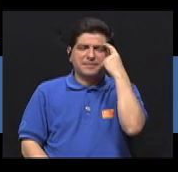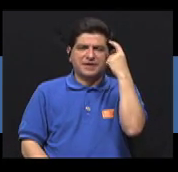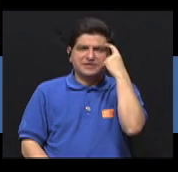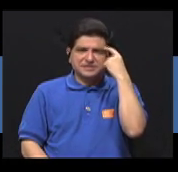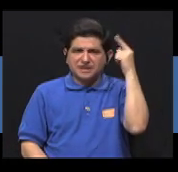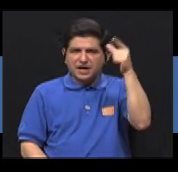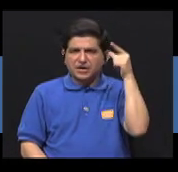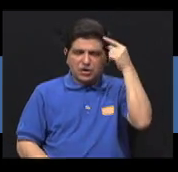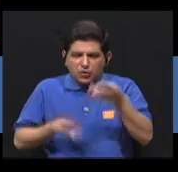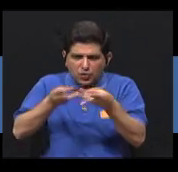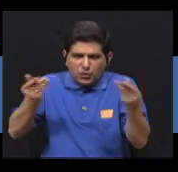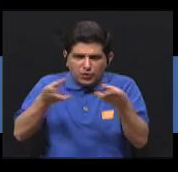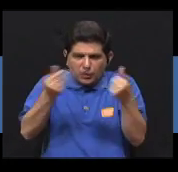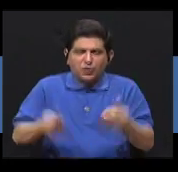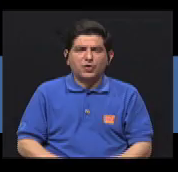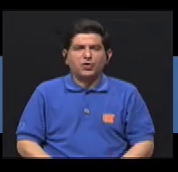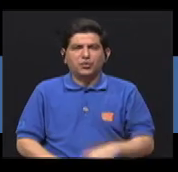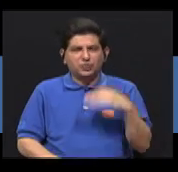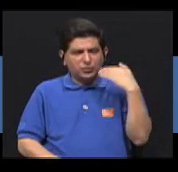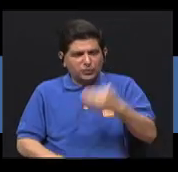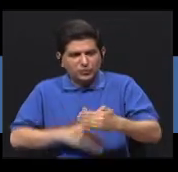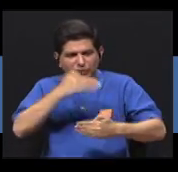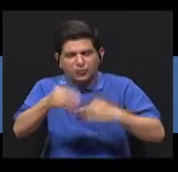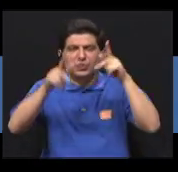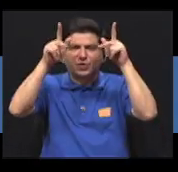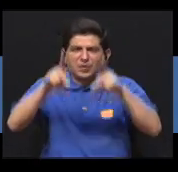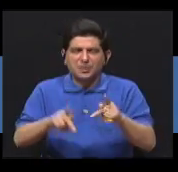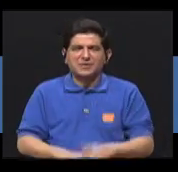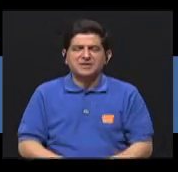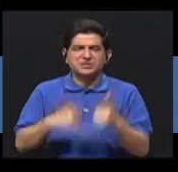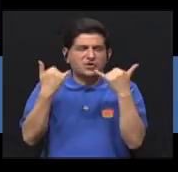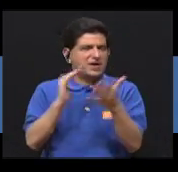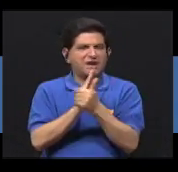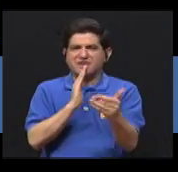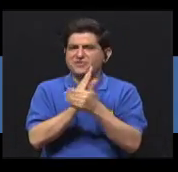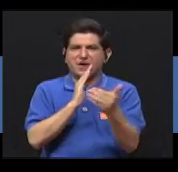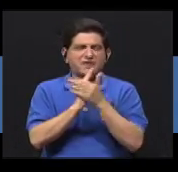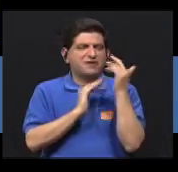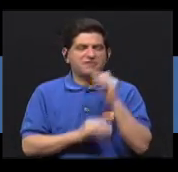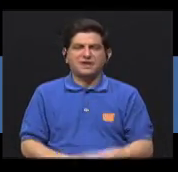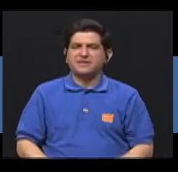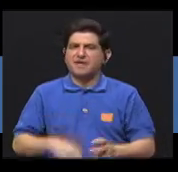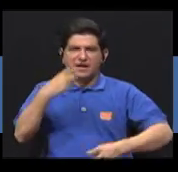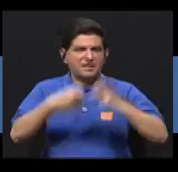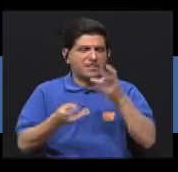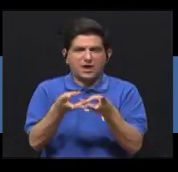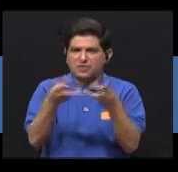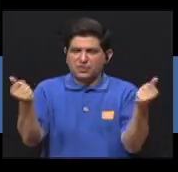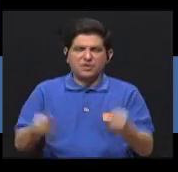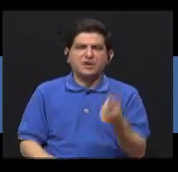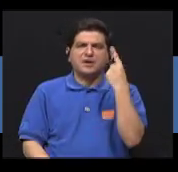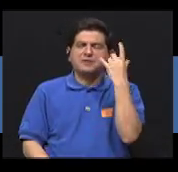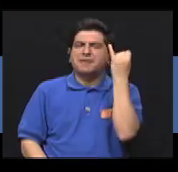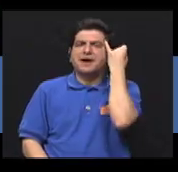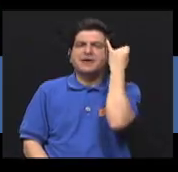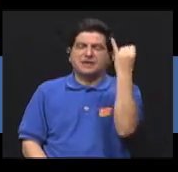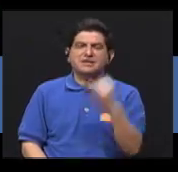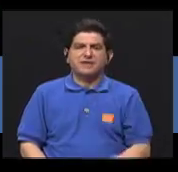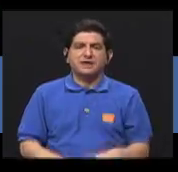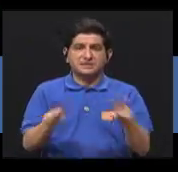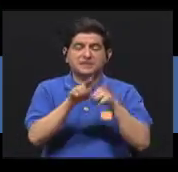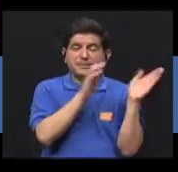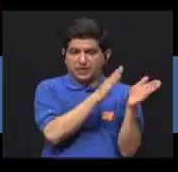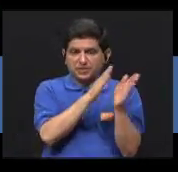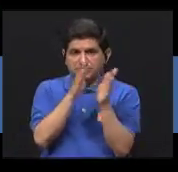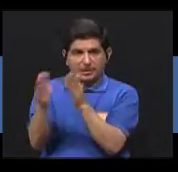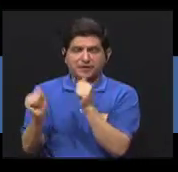pensamiento lógico. Gradualmente, la persona comienza a perder la capacidad de resolver problemas, entender conceptos